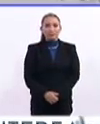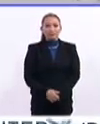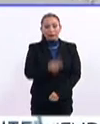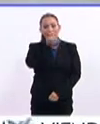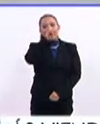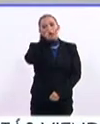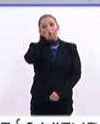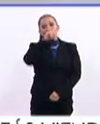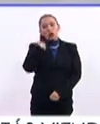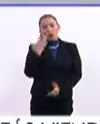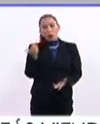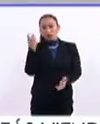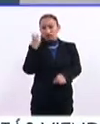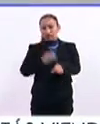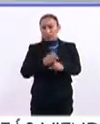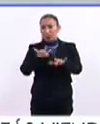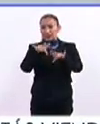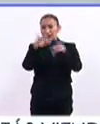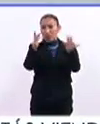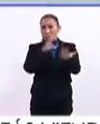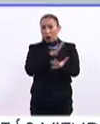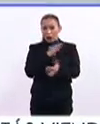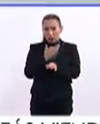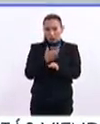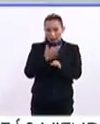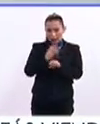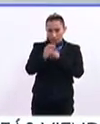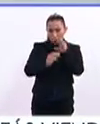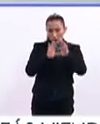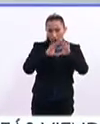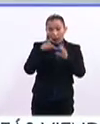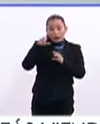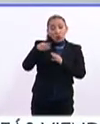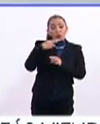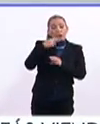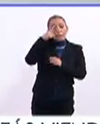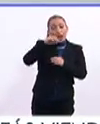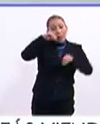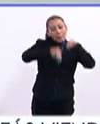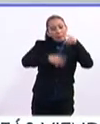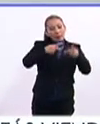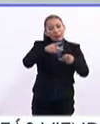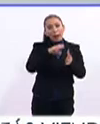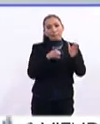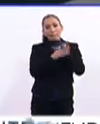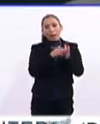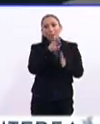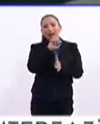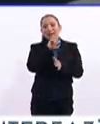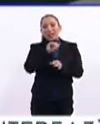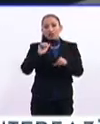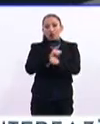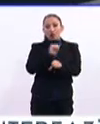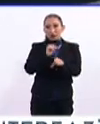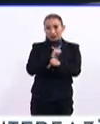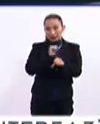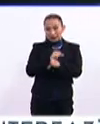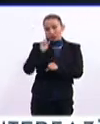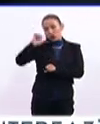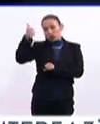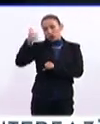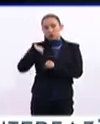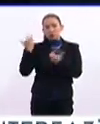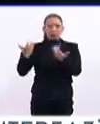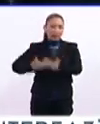El litio es el elemento sólido más ligero que se conoce hasta el momento. Es usado principalmente para la fabricación de baterías de Smart, coches híbridos y algunos otros